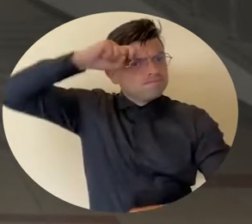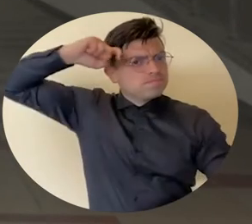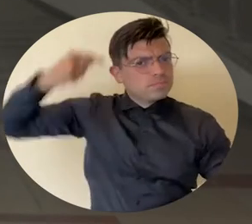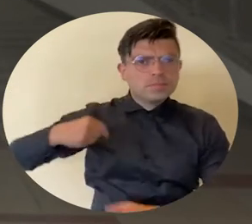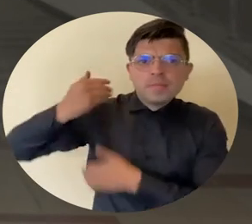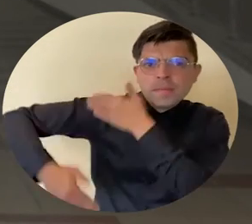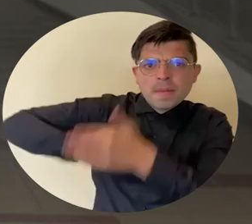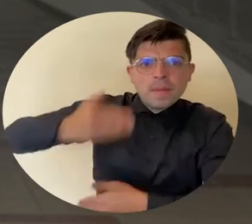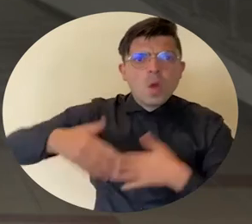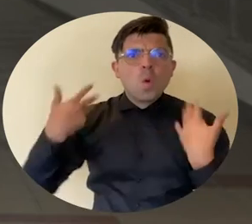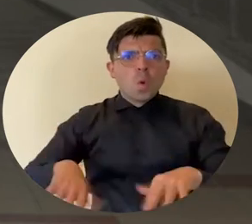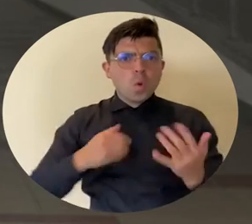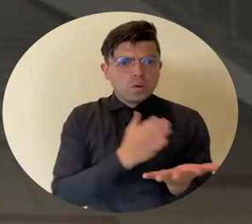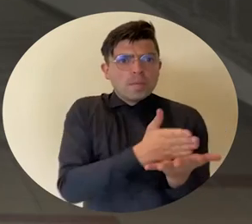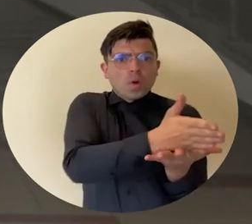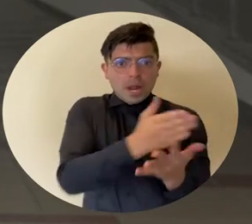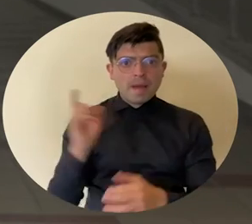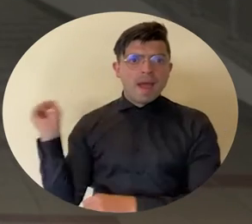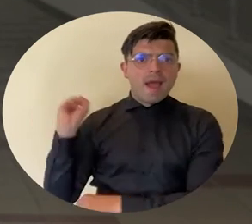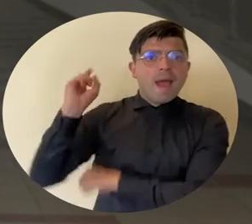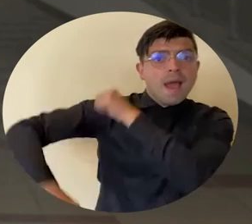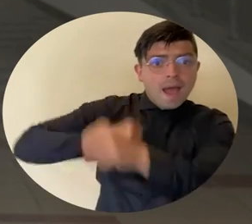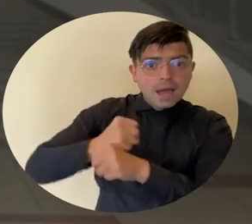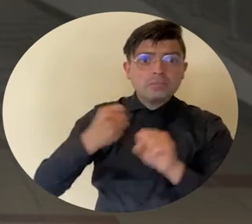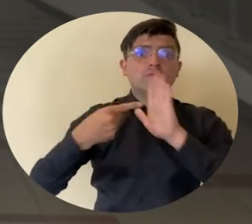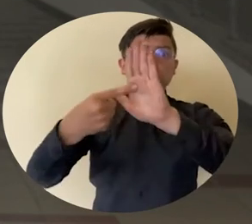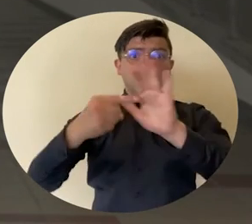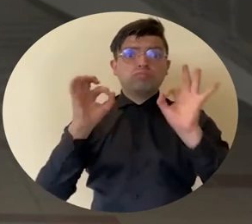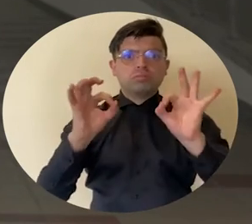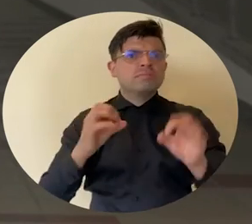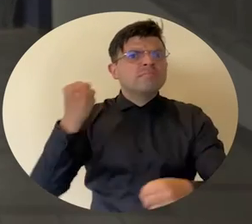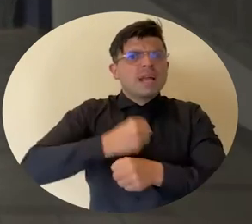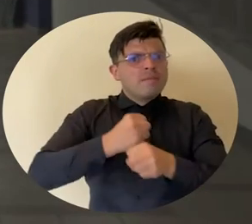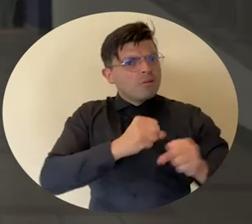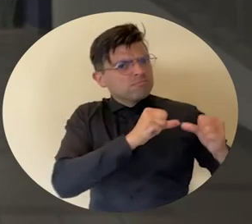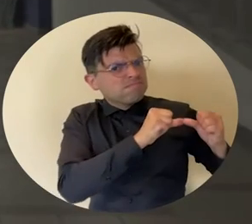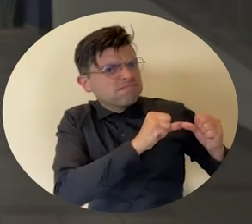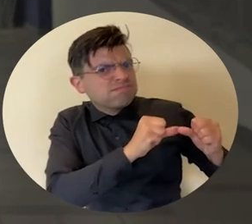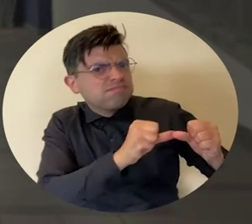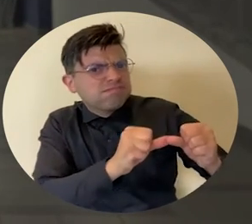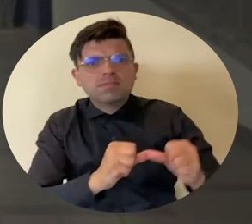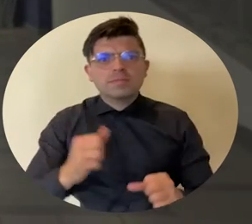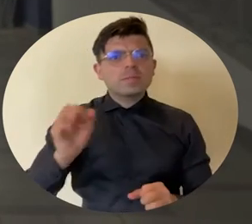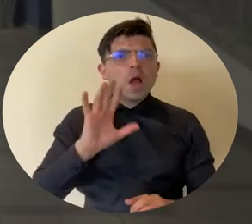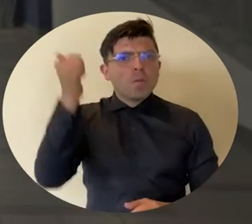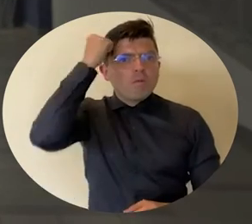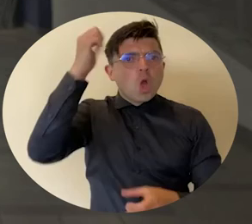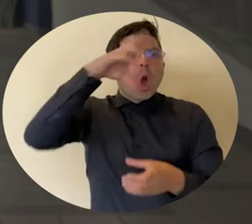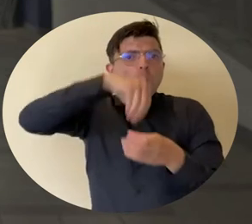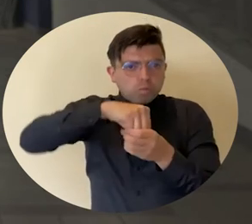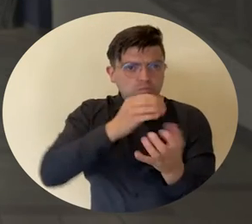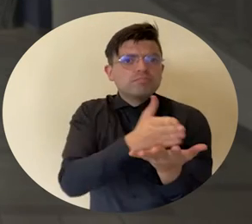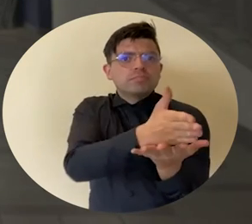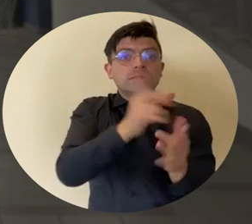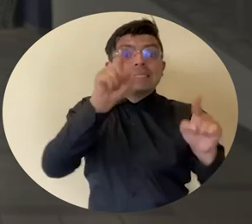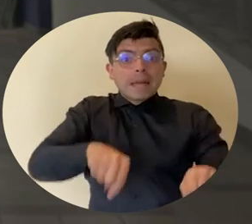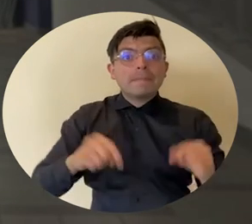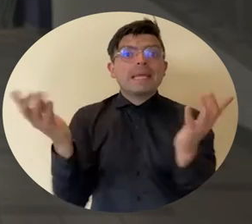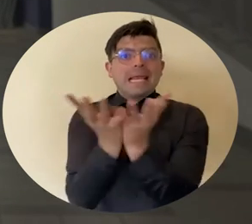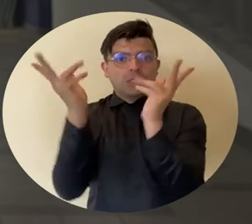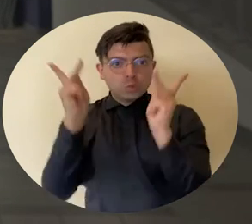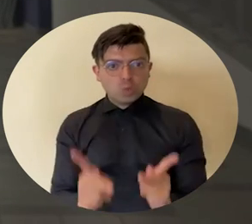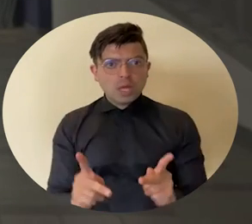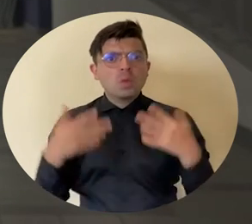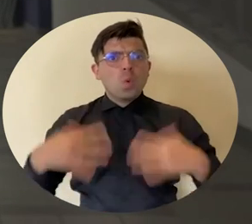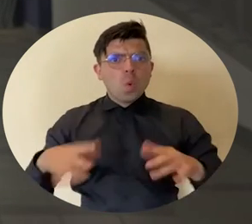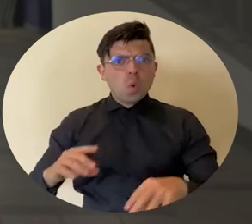programa a lo largo de los años. Es un trabajo sostenido de los docentes del programa así como de los estudiantes que a lo largo de estos